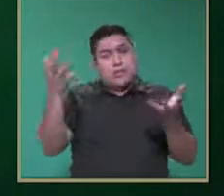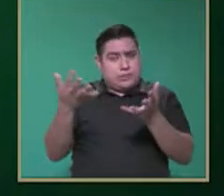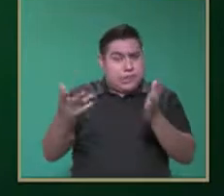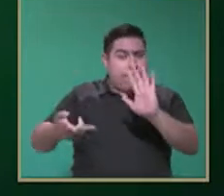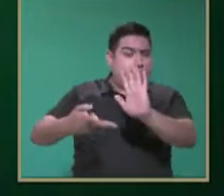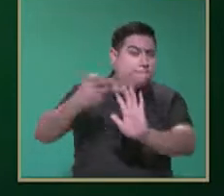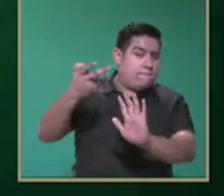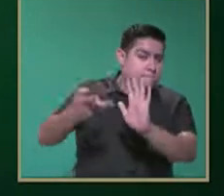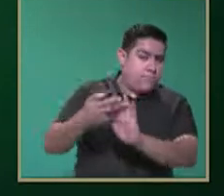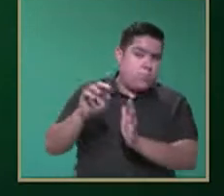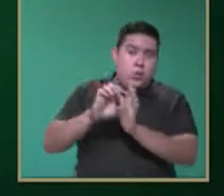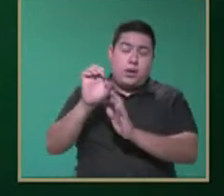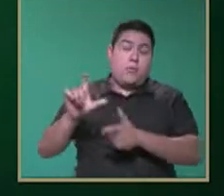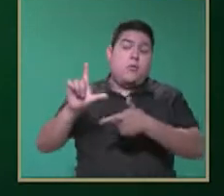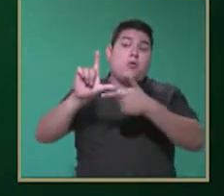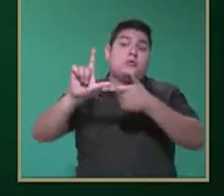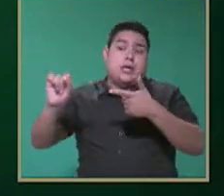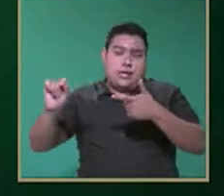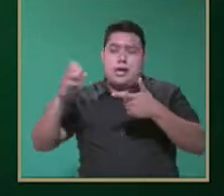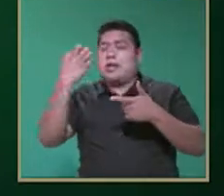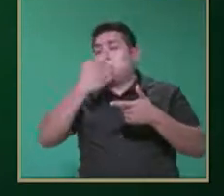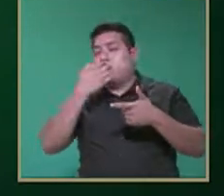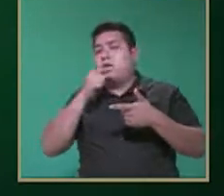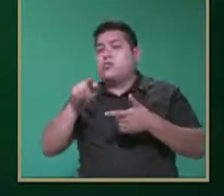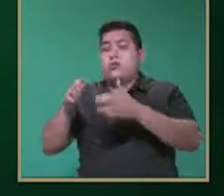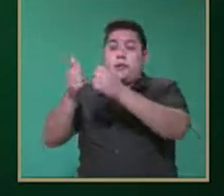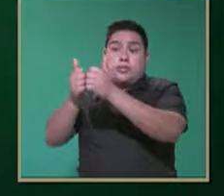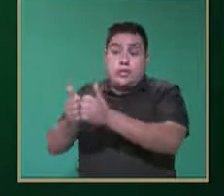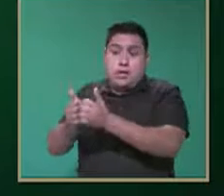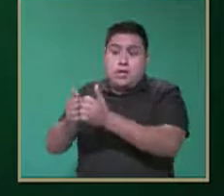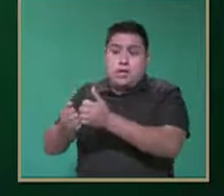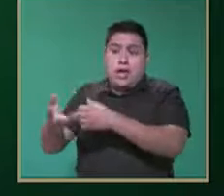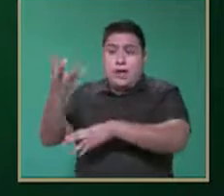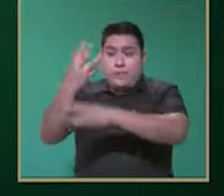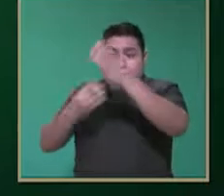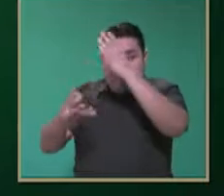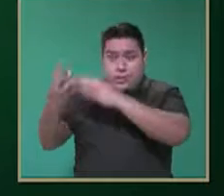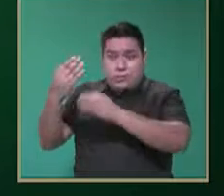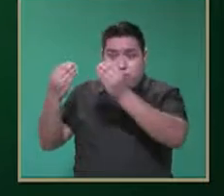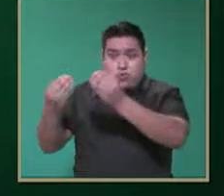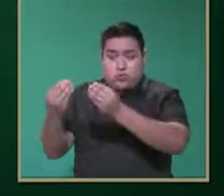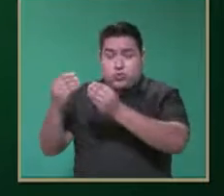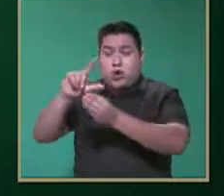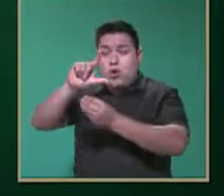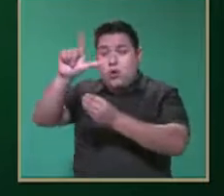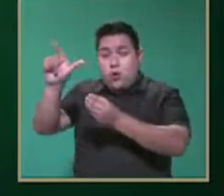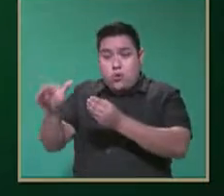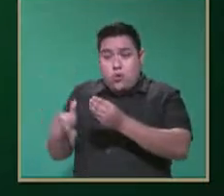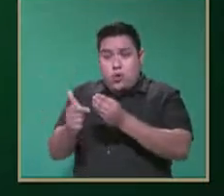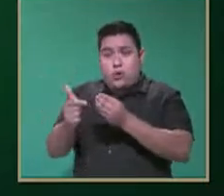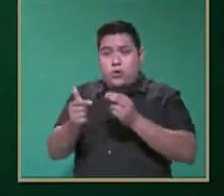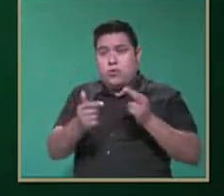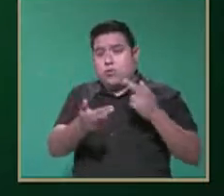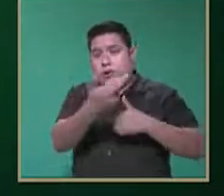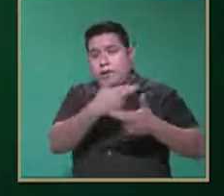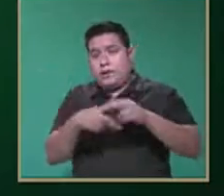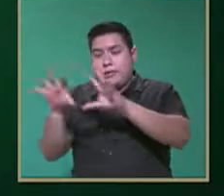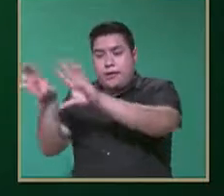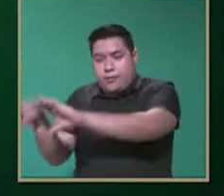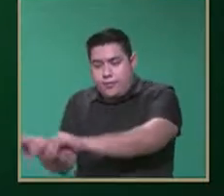a ir a la escuela, se va a quedar, va a aprender mucho, posteriormente voy a regresar por él.